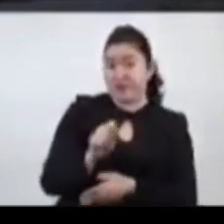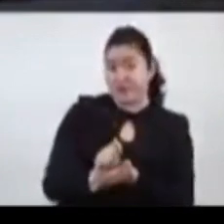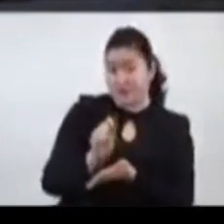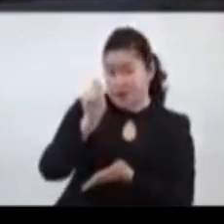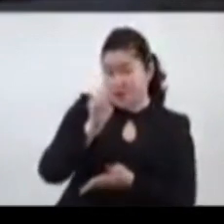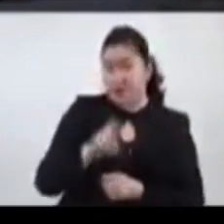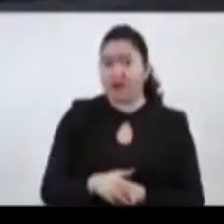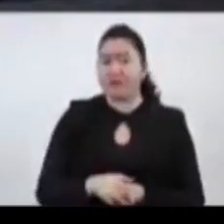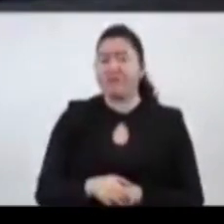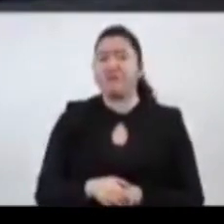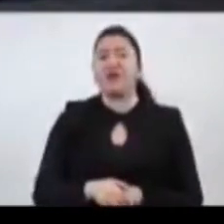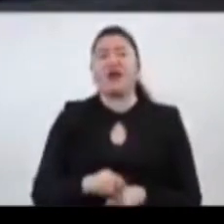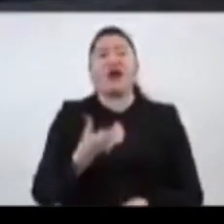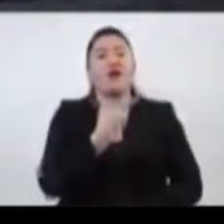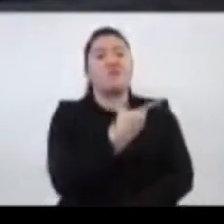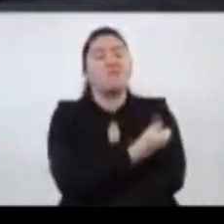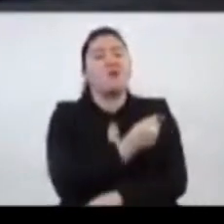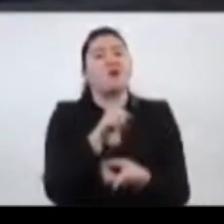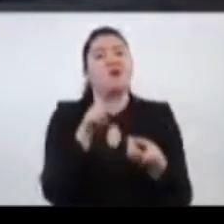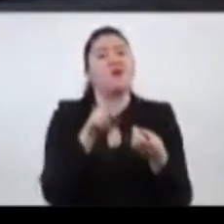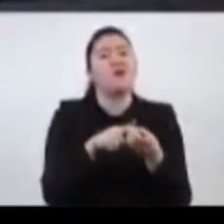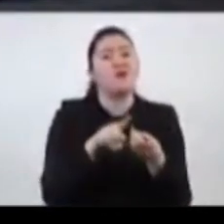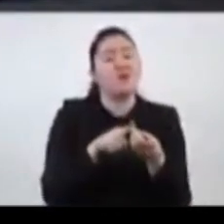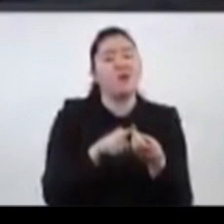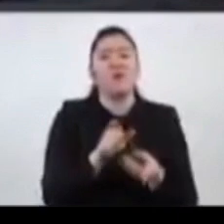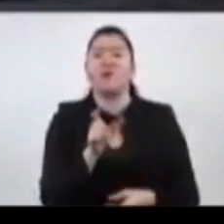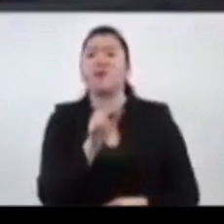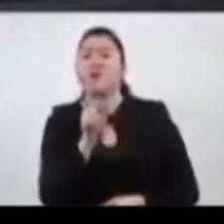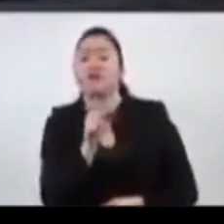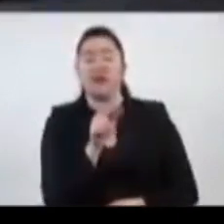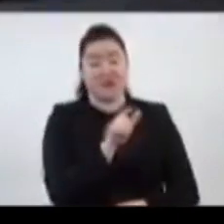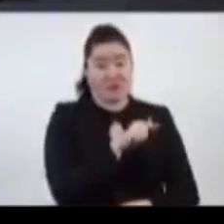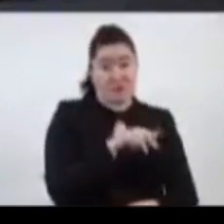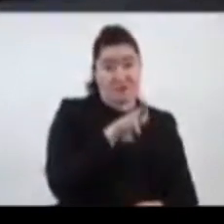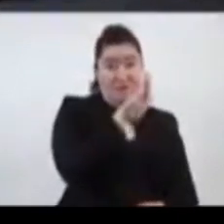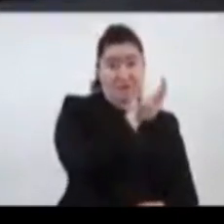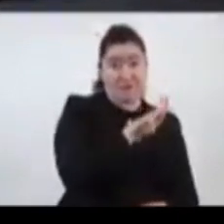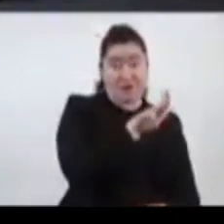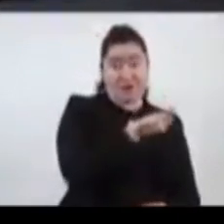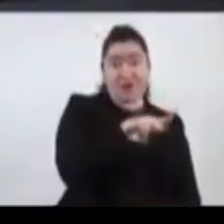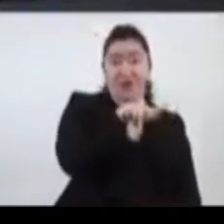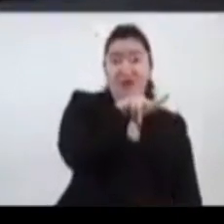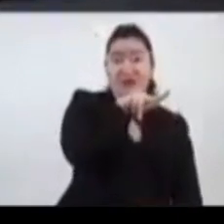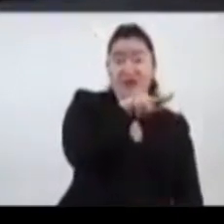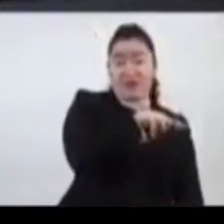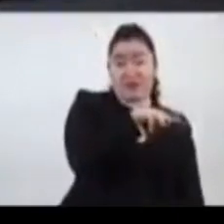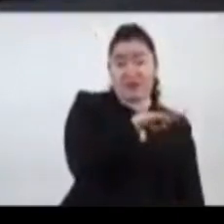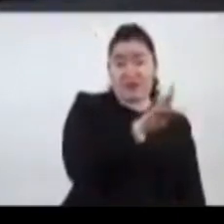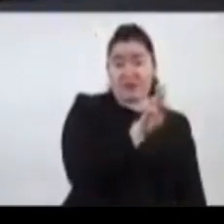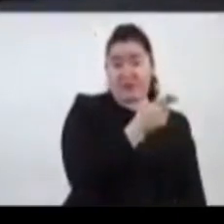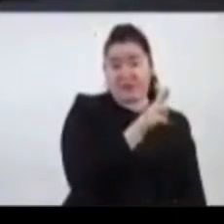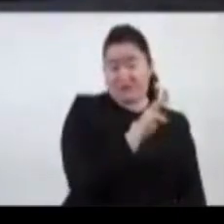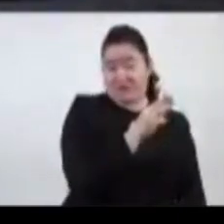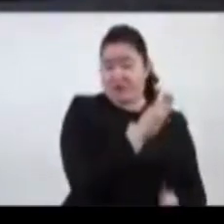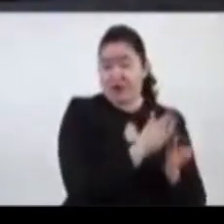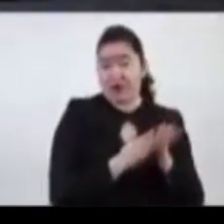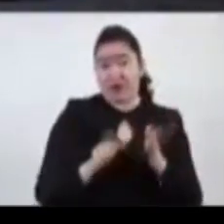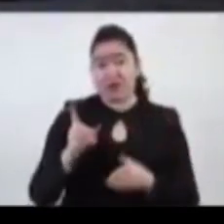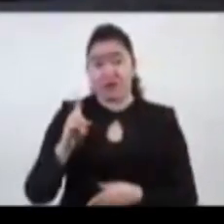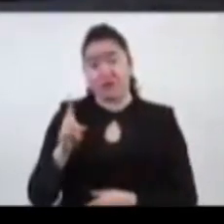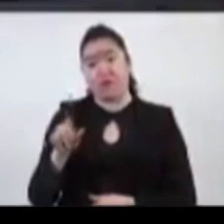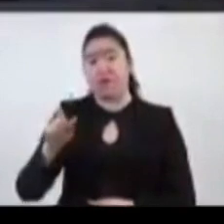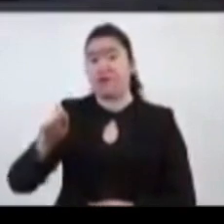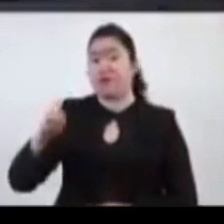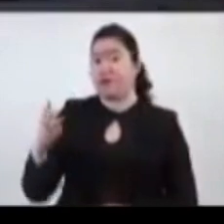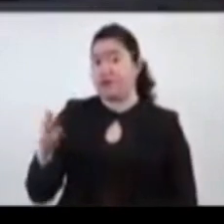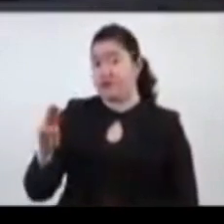y Tlahuac, la vacunación se llevará a cabo del miércoles 19 de mayo al domingo 23 de mayo,